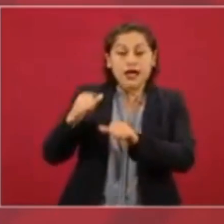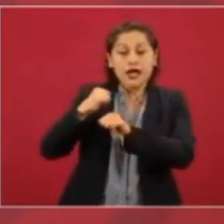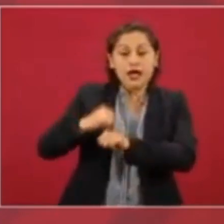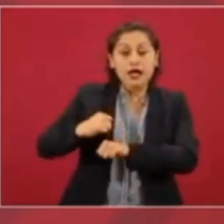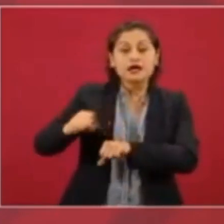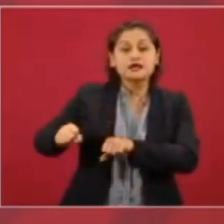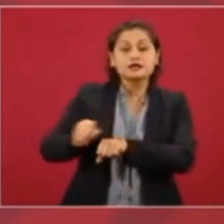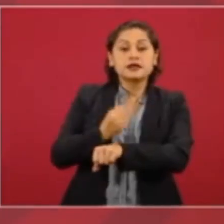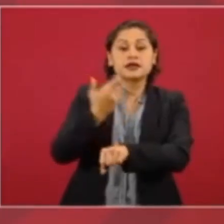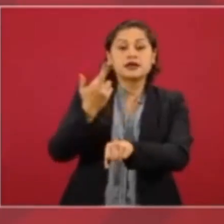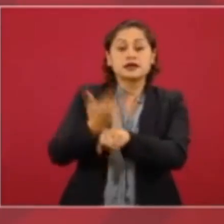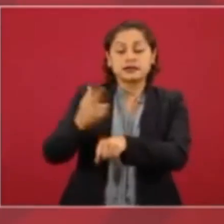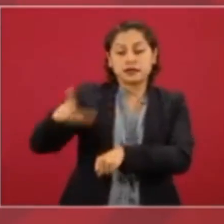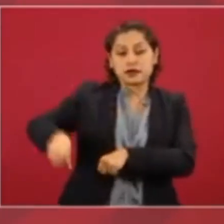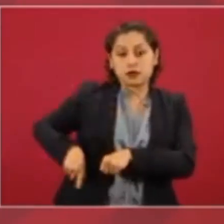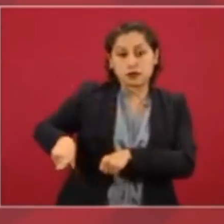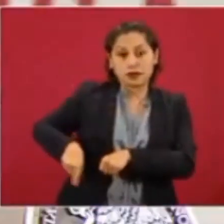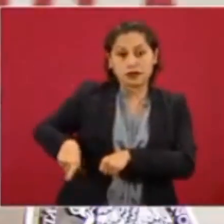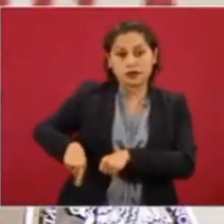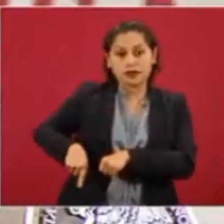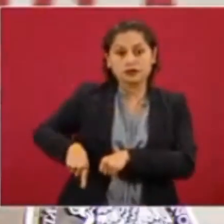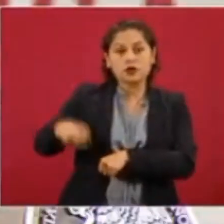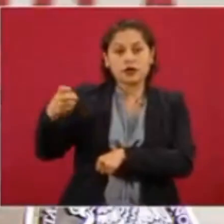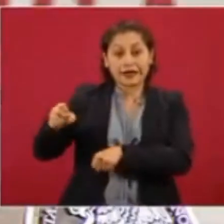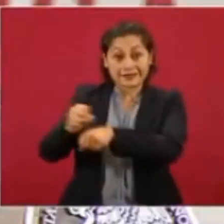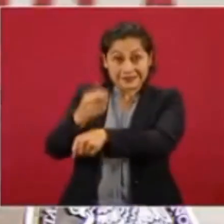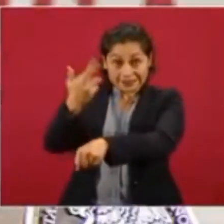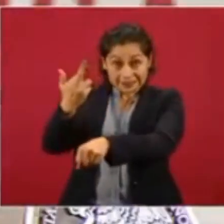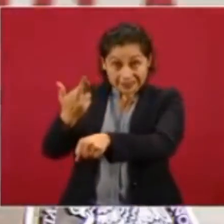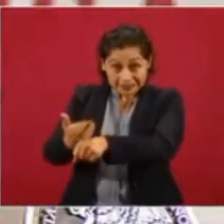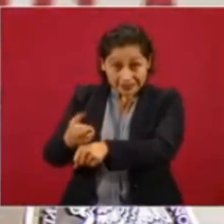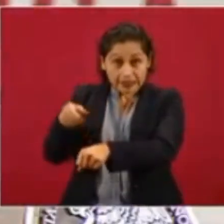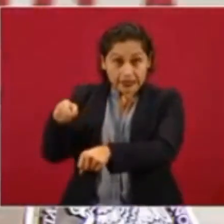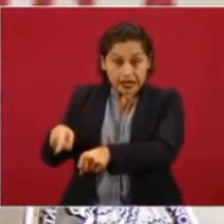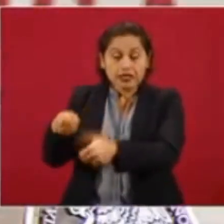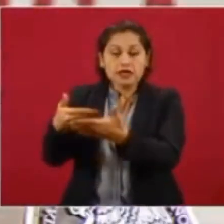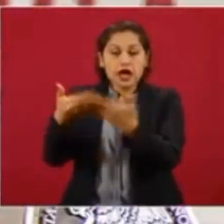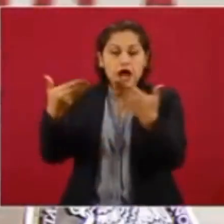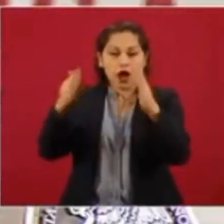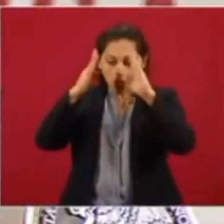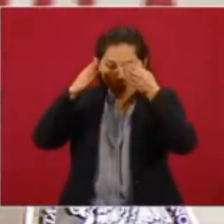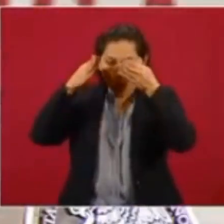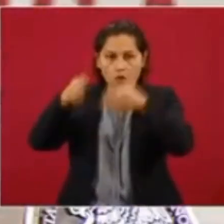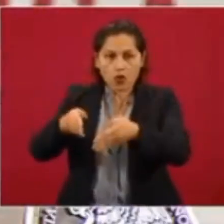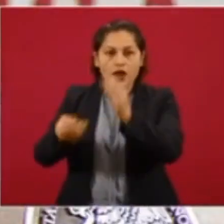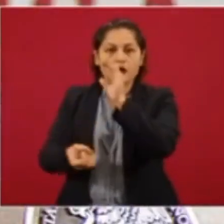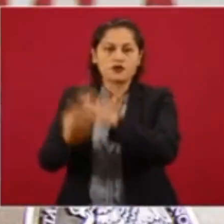a la de antes. Esa secretaría se dedicaba